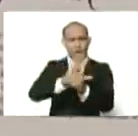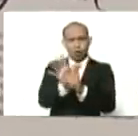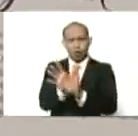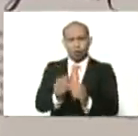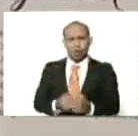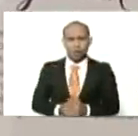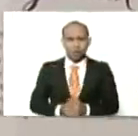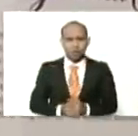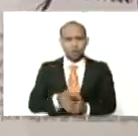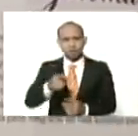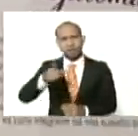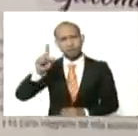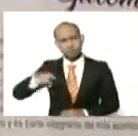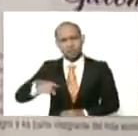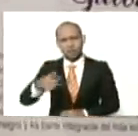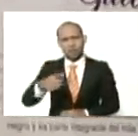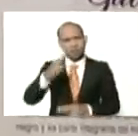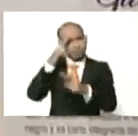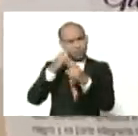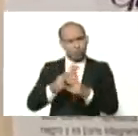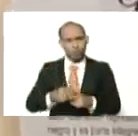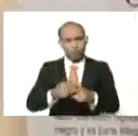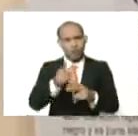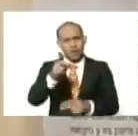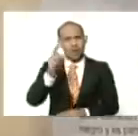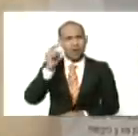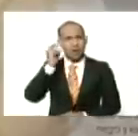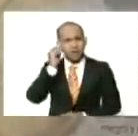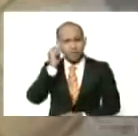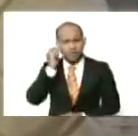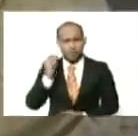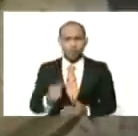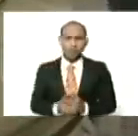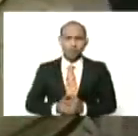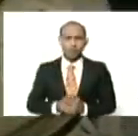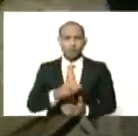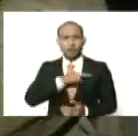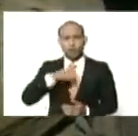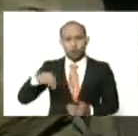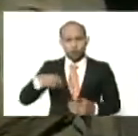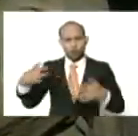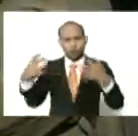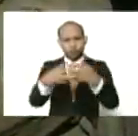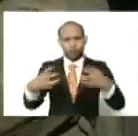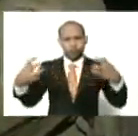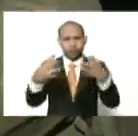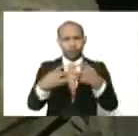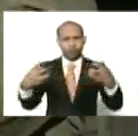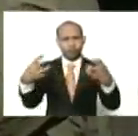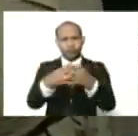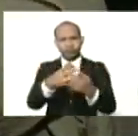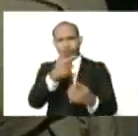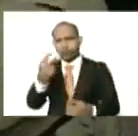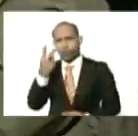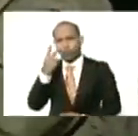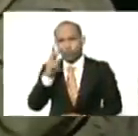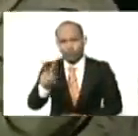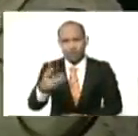y es precisamente, en homenaje, a esas mujeres, que vamos combatiendo, esa invisibilización,